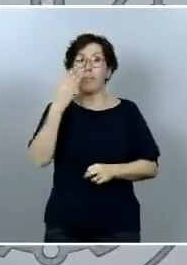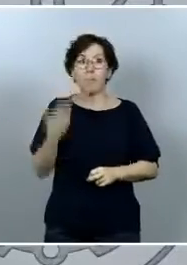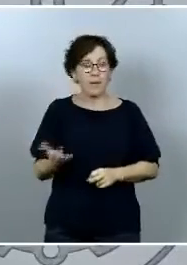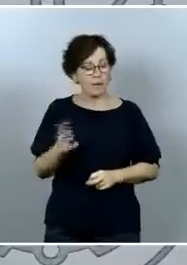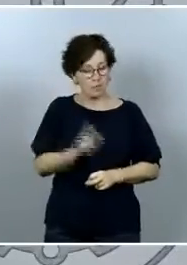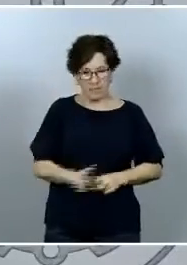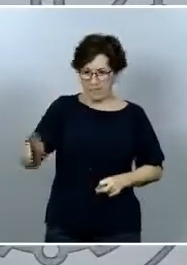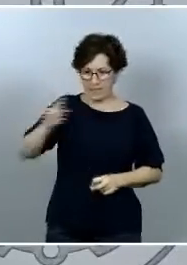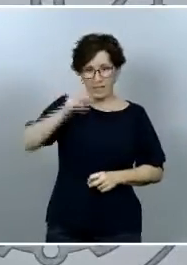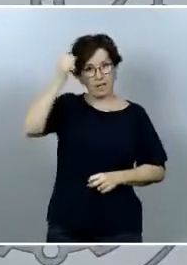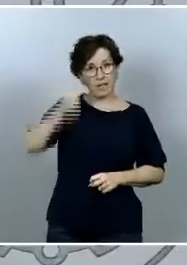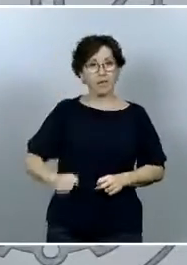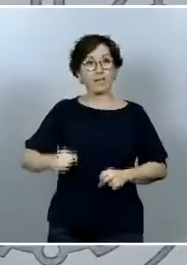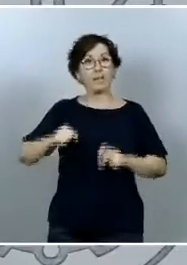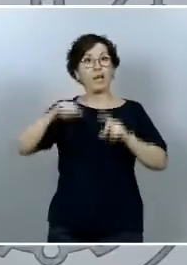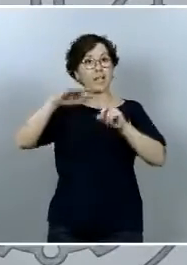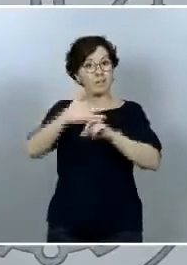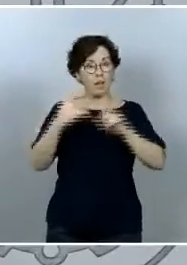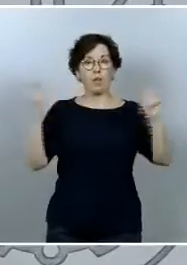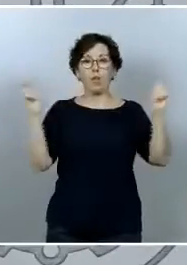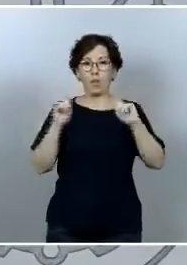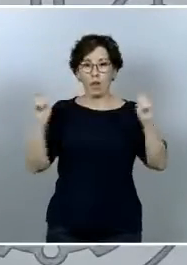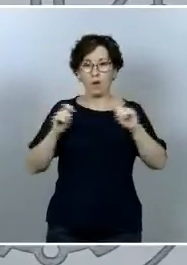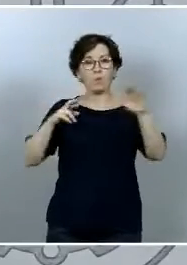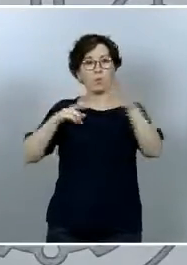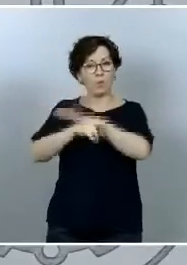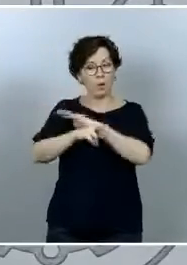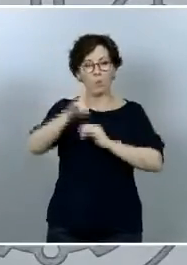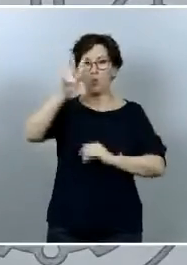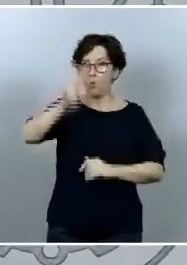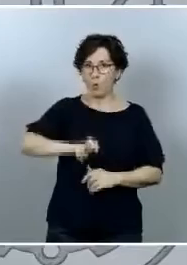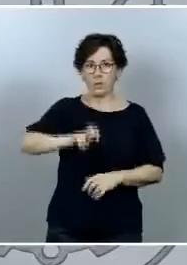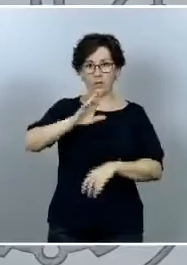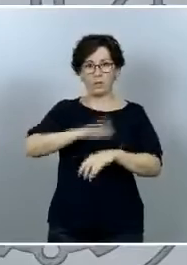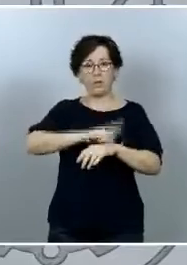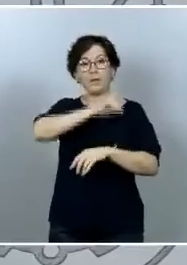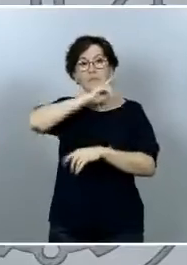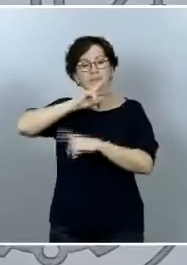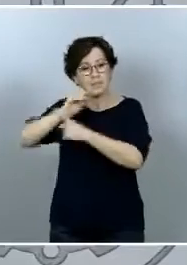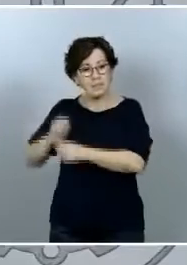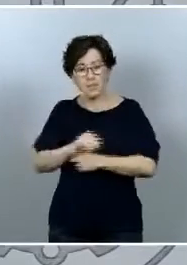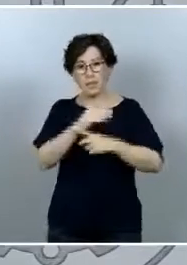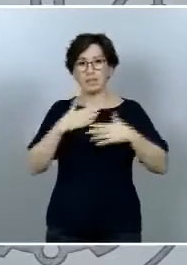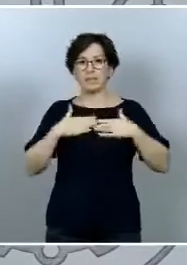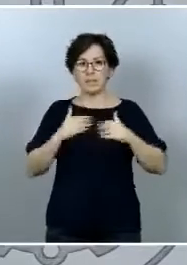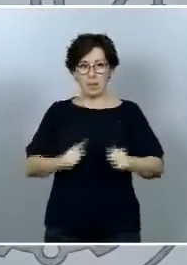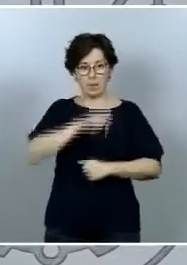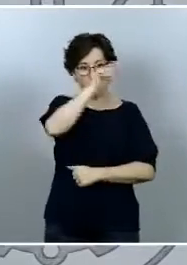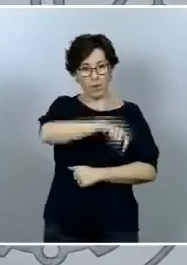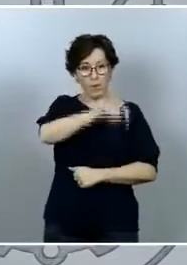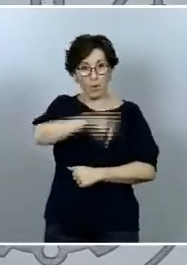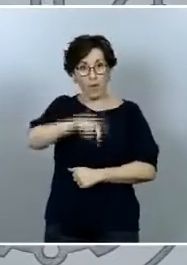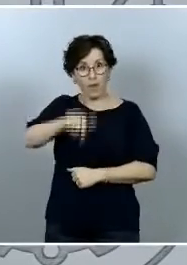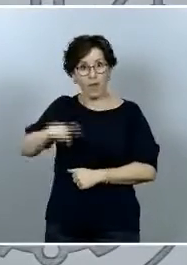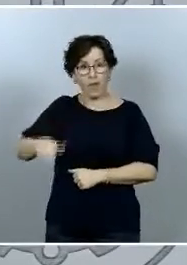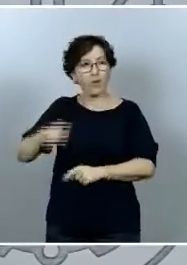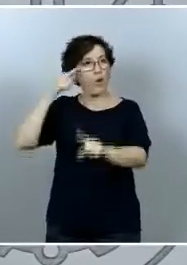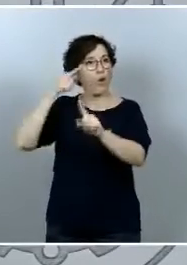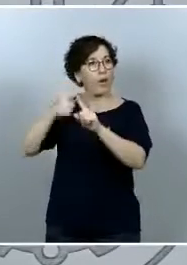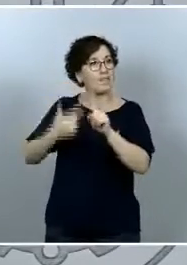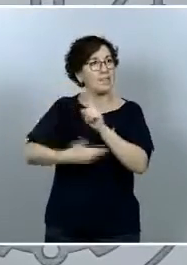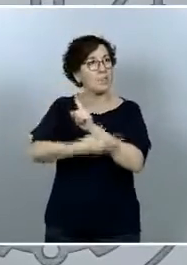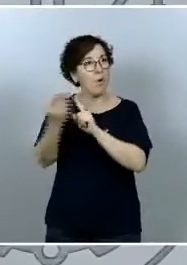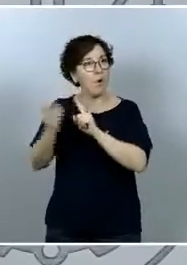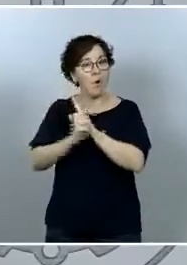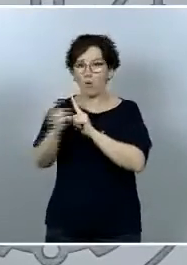el estado de alarma ha sido un instrumento útil para preservar la salud de los ciudadanos y no ha tenido otro objetivo que este sin